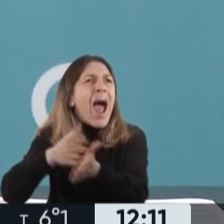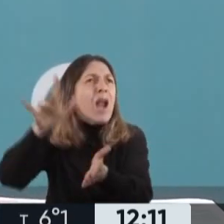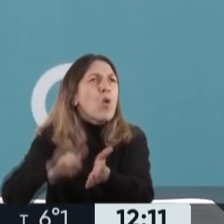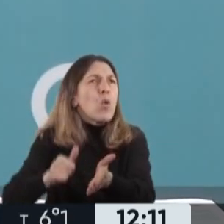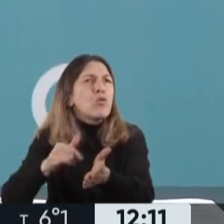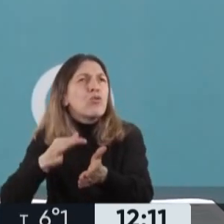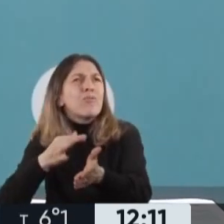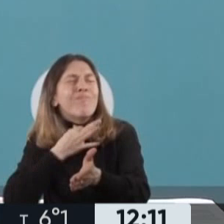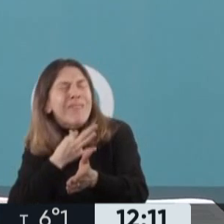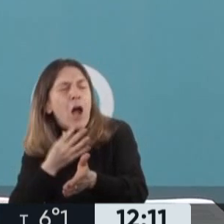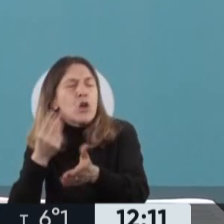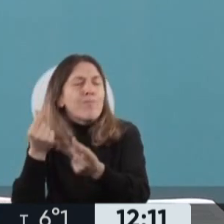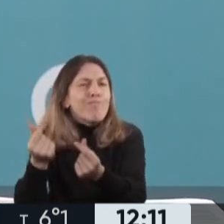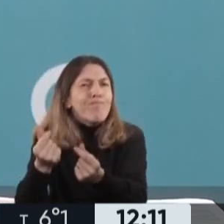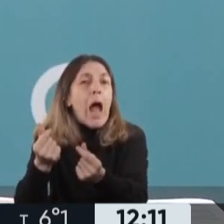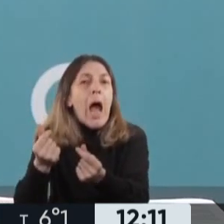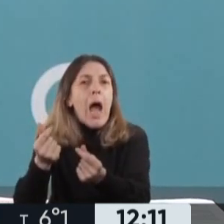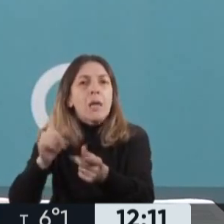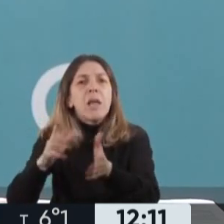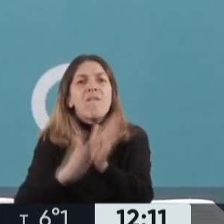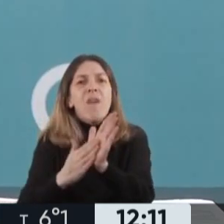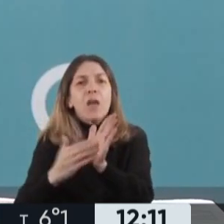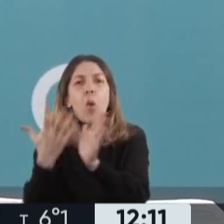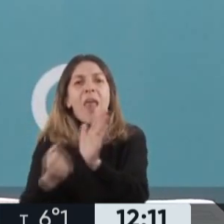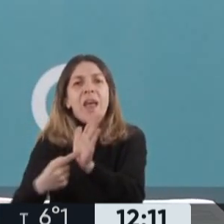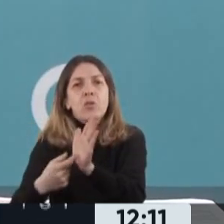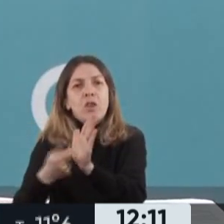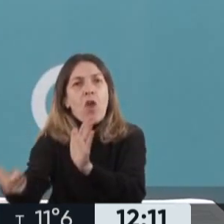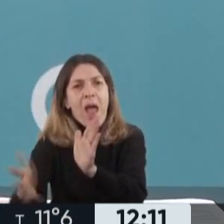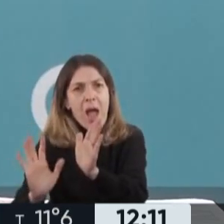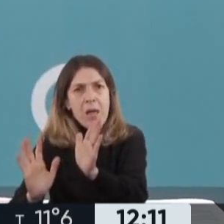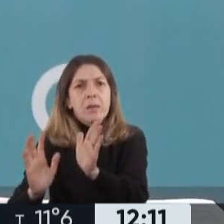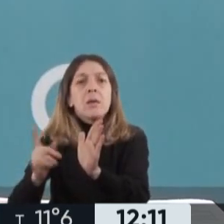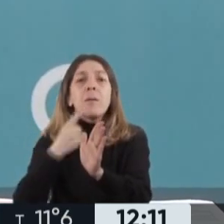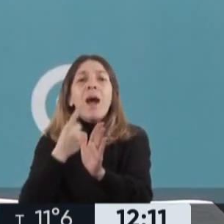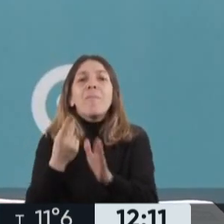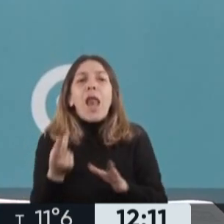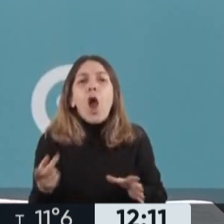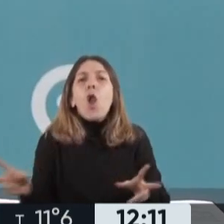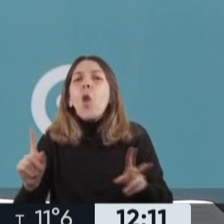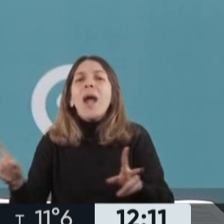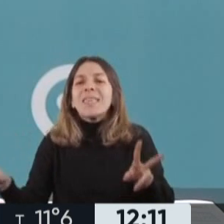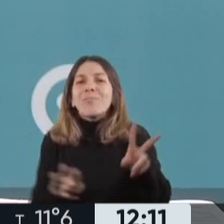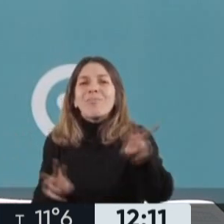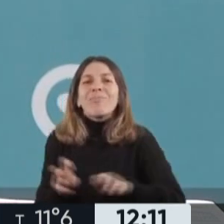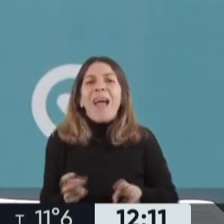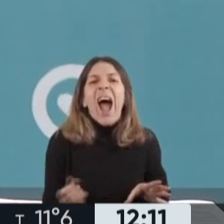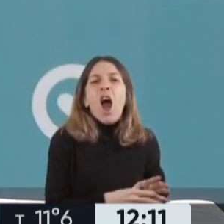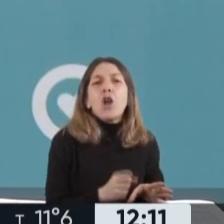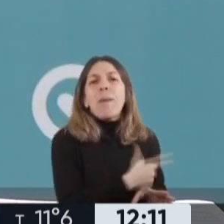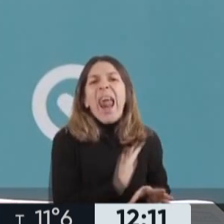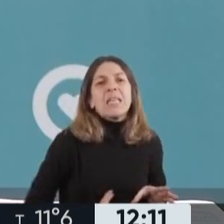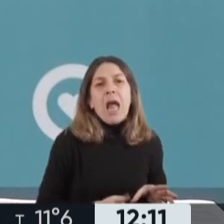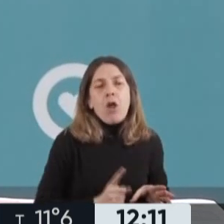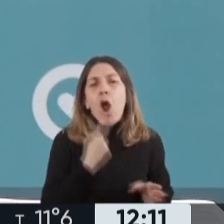o no alcanzan, por eso lo vamos a concentrar ahí. Es una cuestión más que de ahorro fiscal, de eficiencia y justicia social